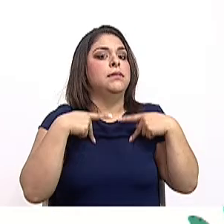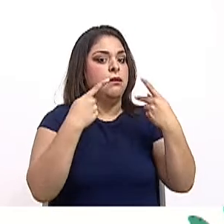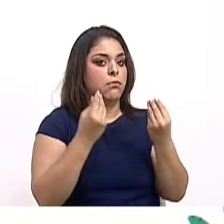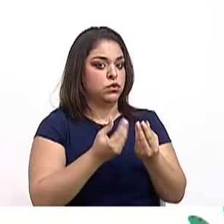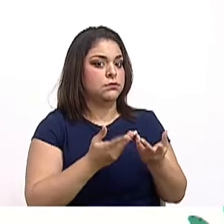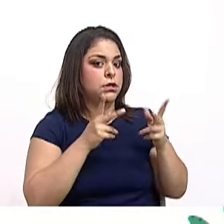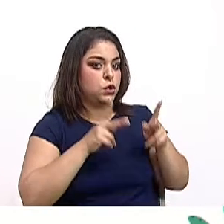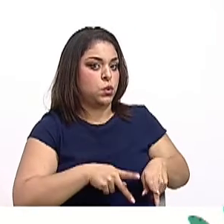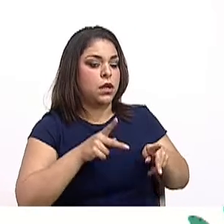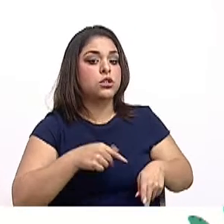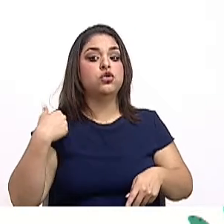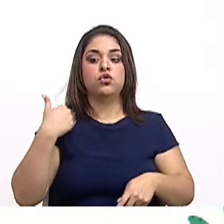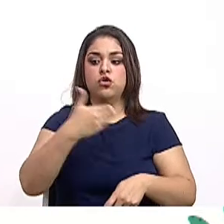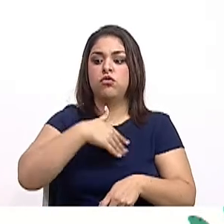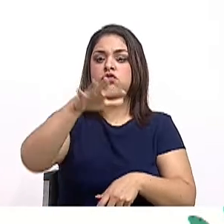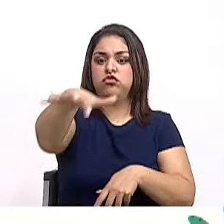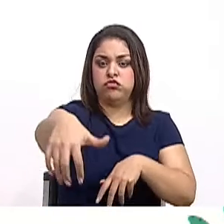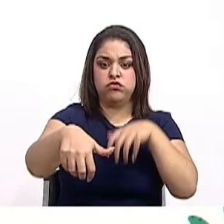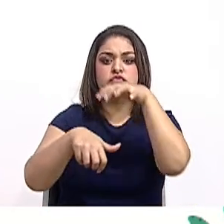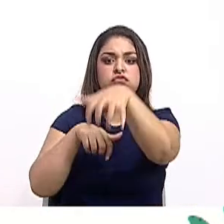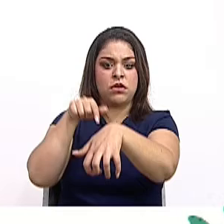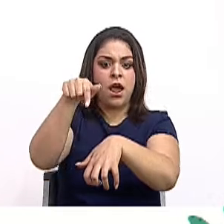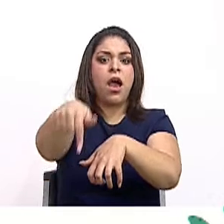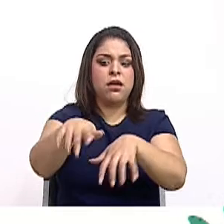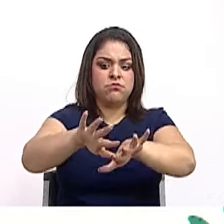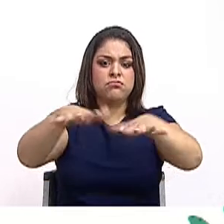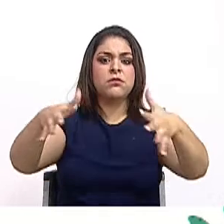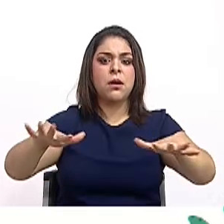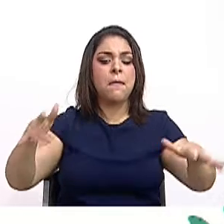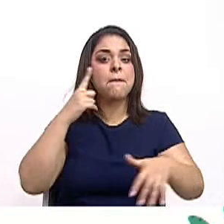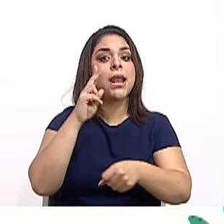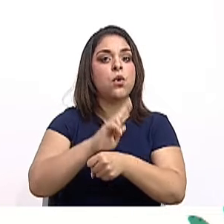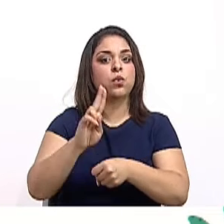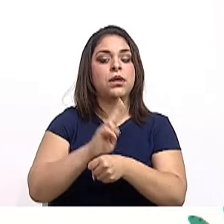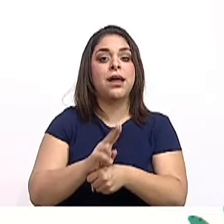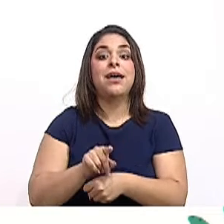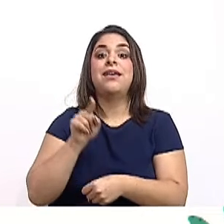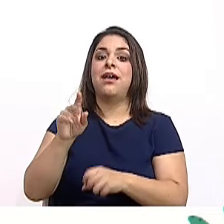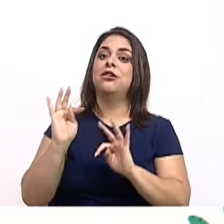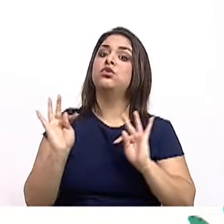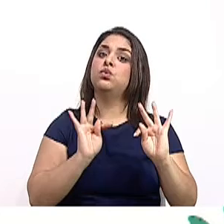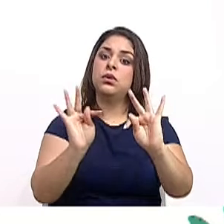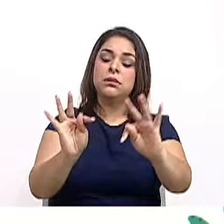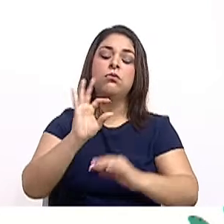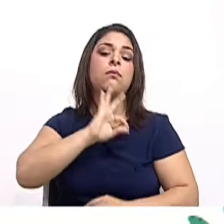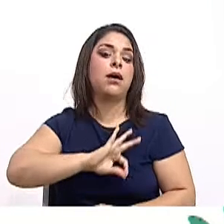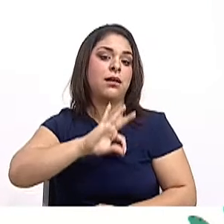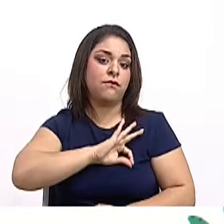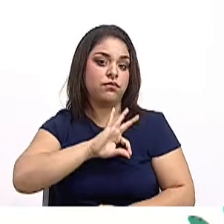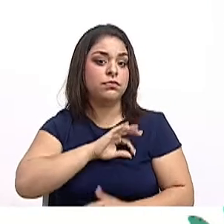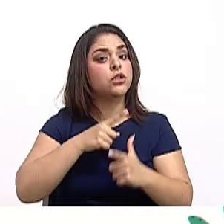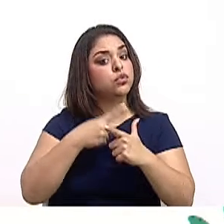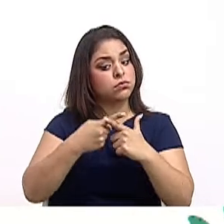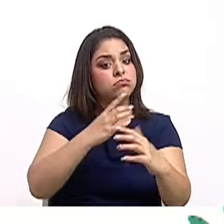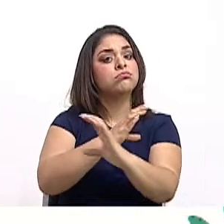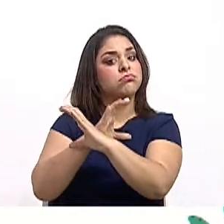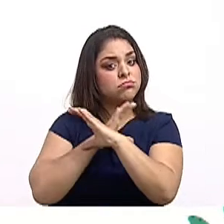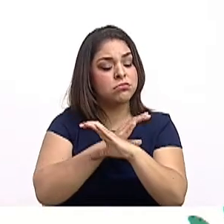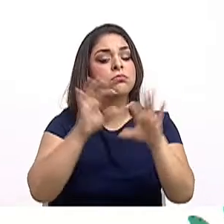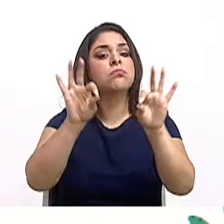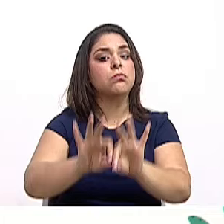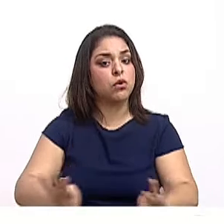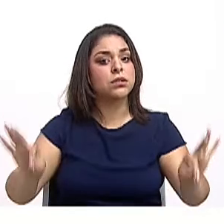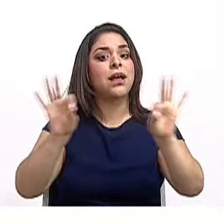diversos recursos para utilizar y el turismo se beneficia. Entonces, esa preservación es importante